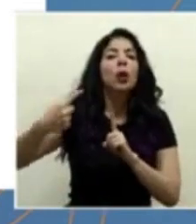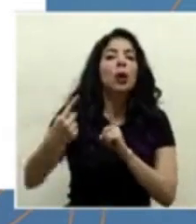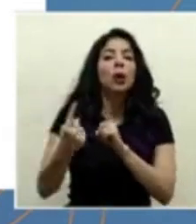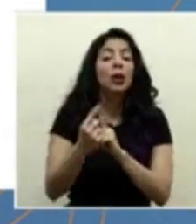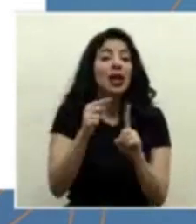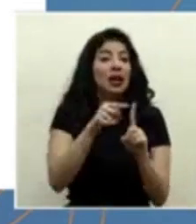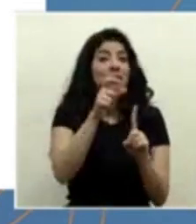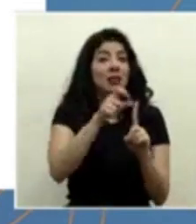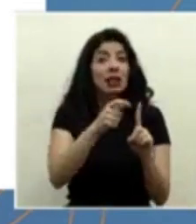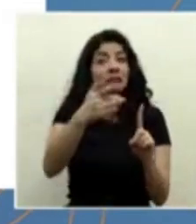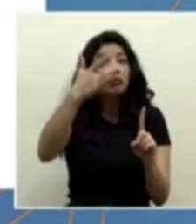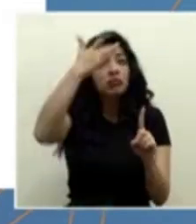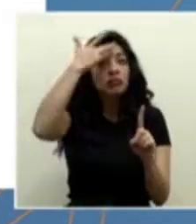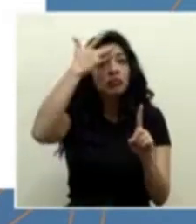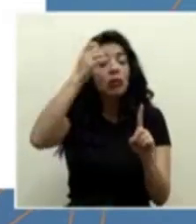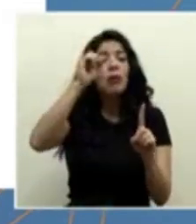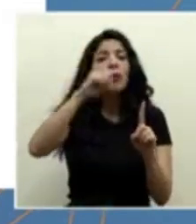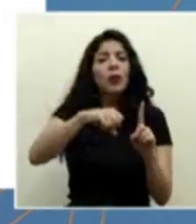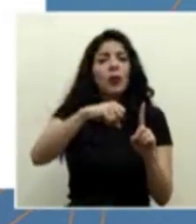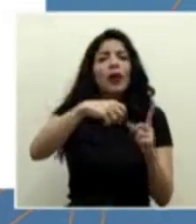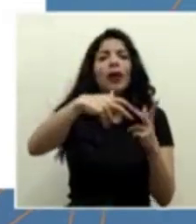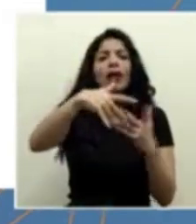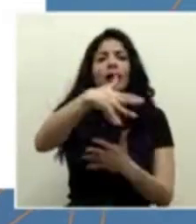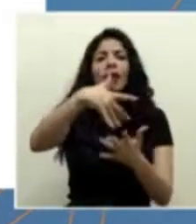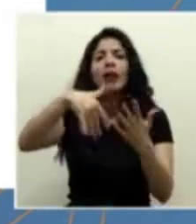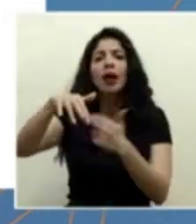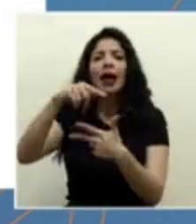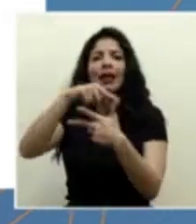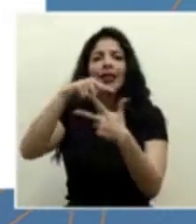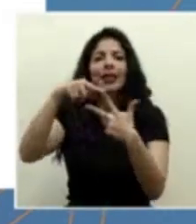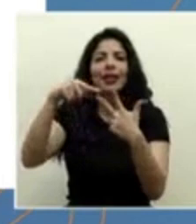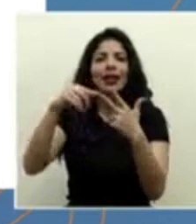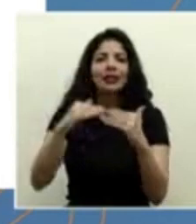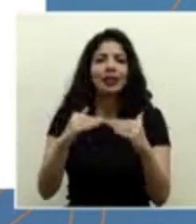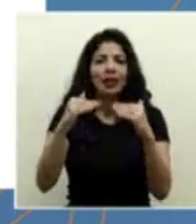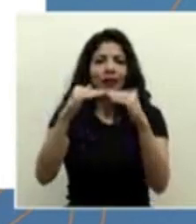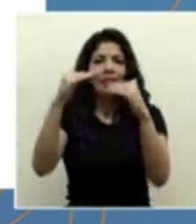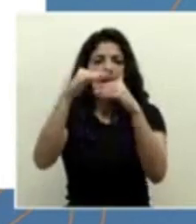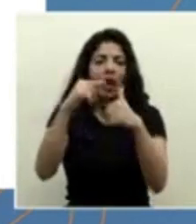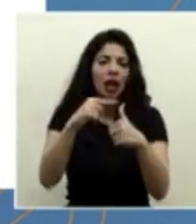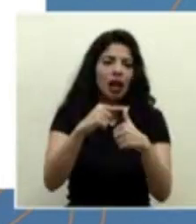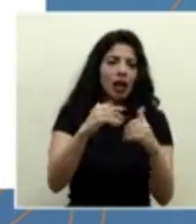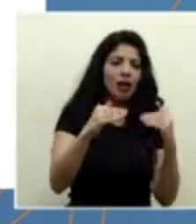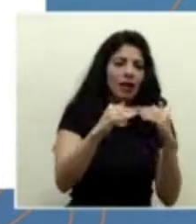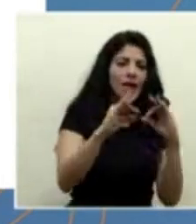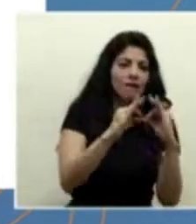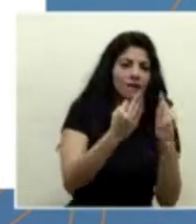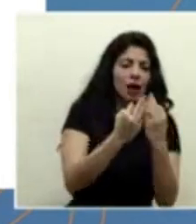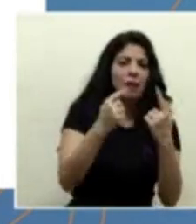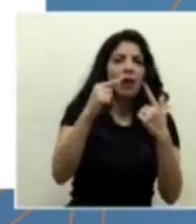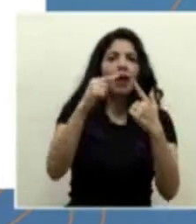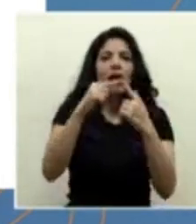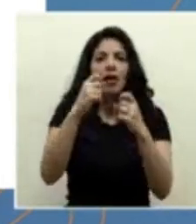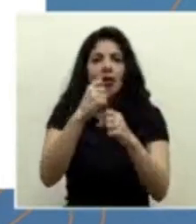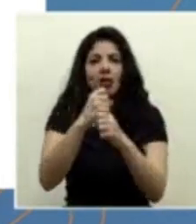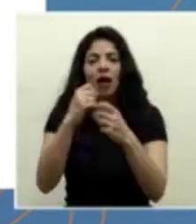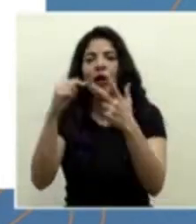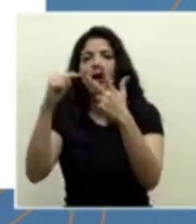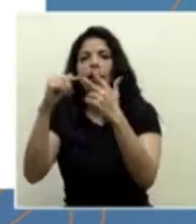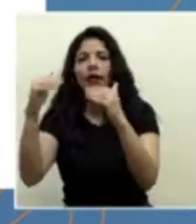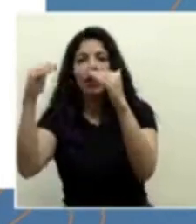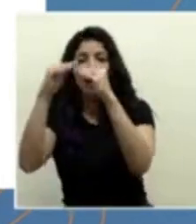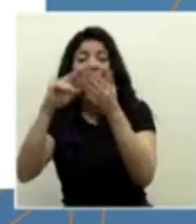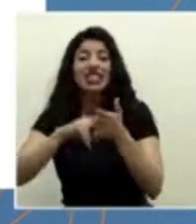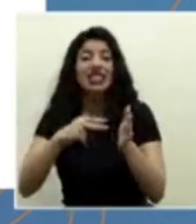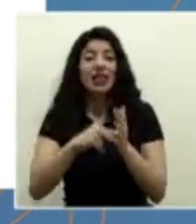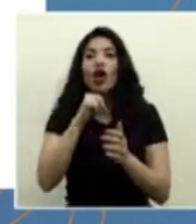esa misma persona infectada, puede tener interacción en esos tres planos. Y eso también hace el modelo mucho más rico y como indicábamos, toma en cuenta que no